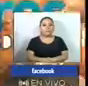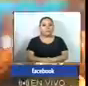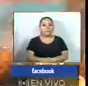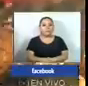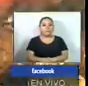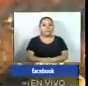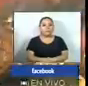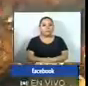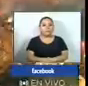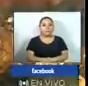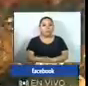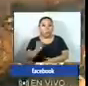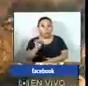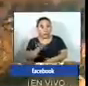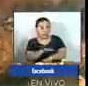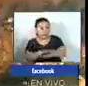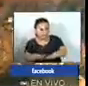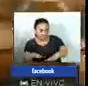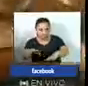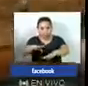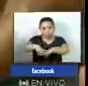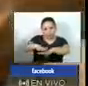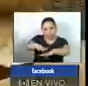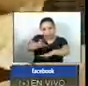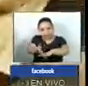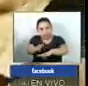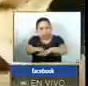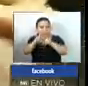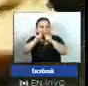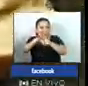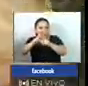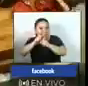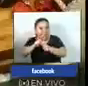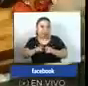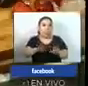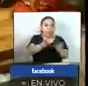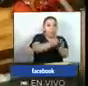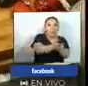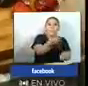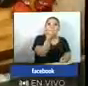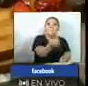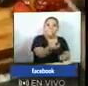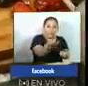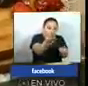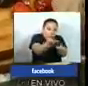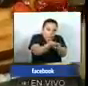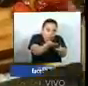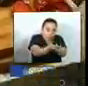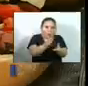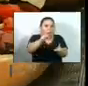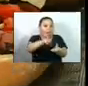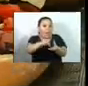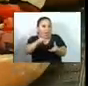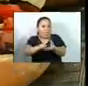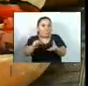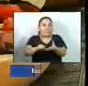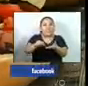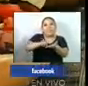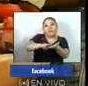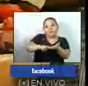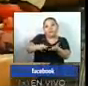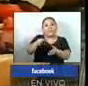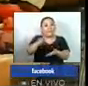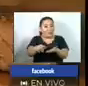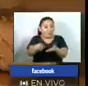cuando el asado está de punto Brian parte estos panitos les coloca chile morrón y cebolla